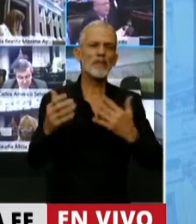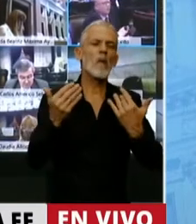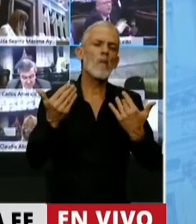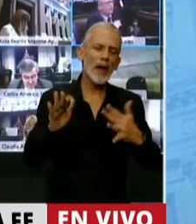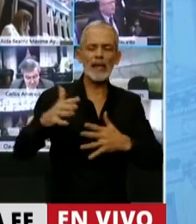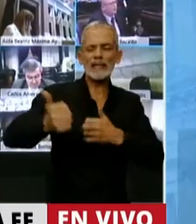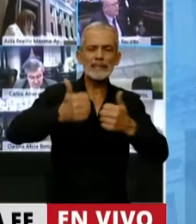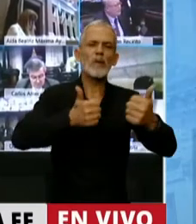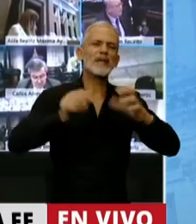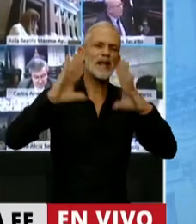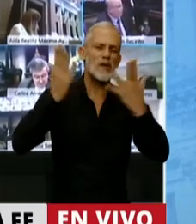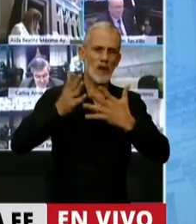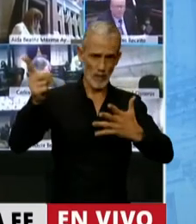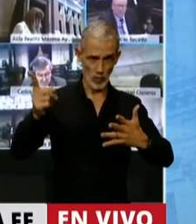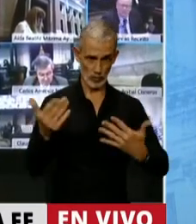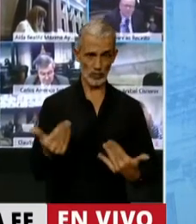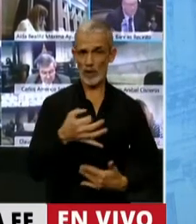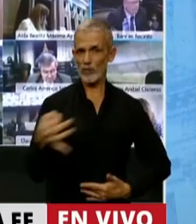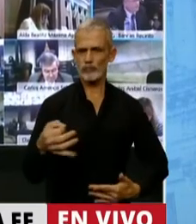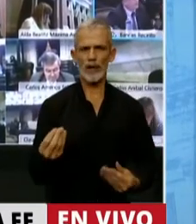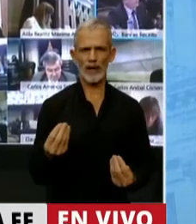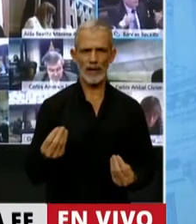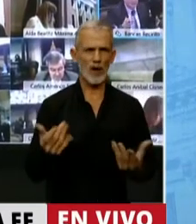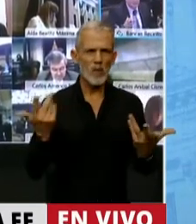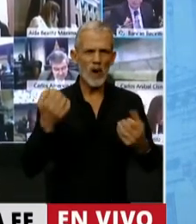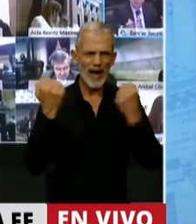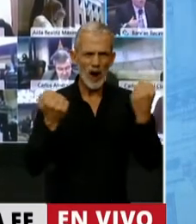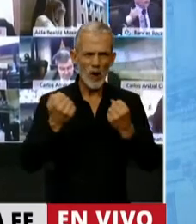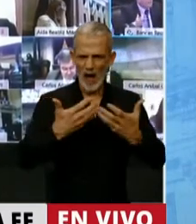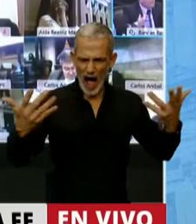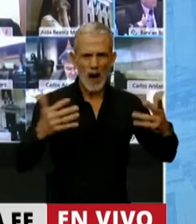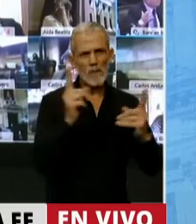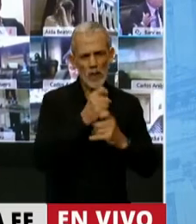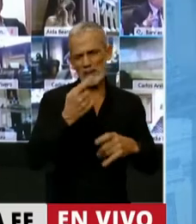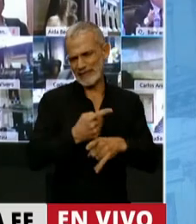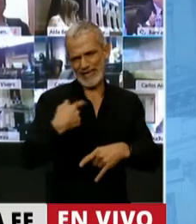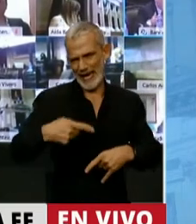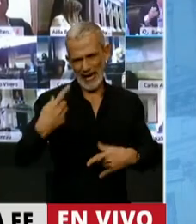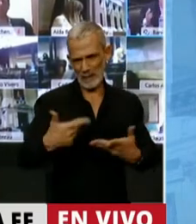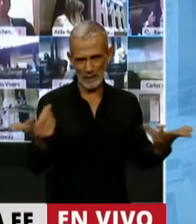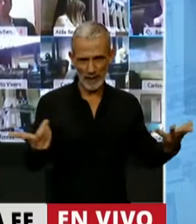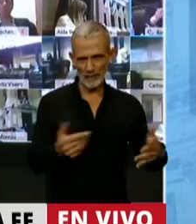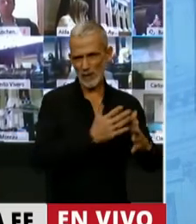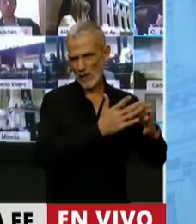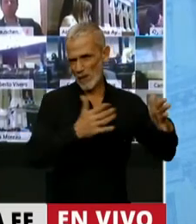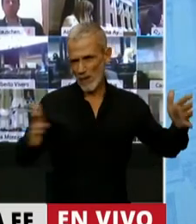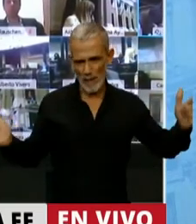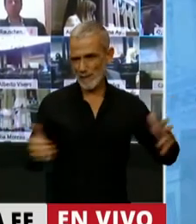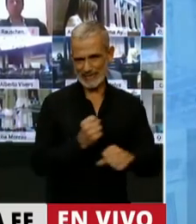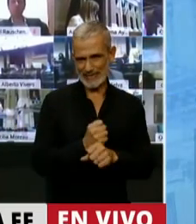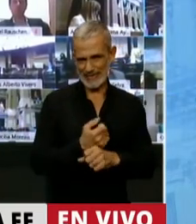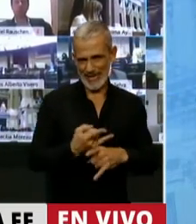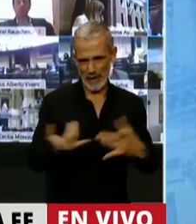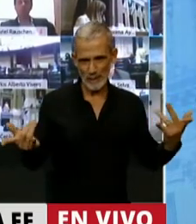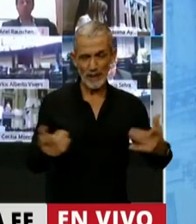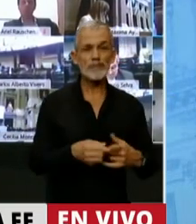competitivos a nivel del mundo. Quiero decir, ¿con qué macroeconomía no hemos tenido problemas? Con todas. ¿Cuál fue la